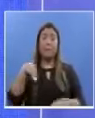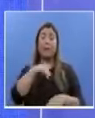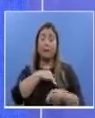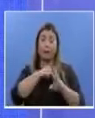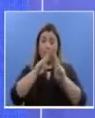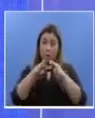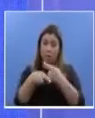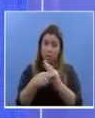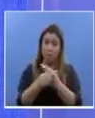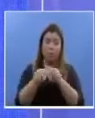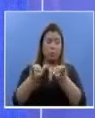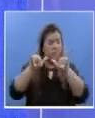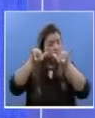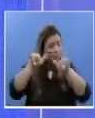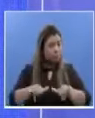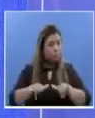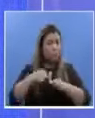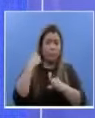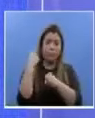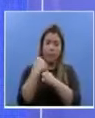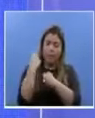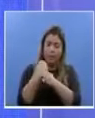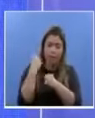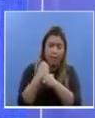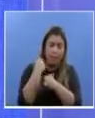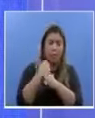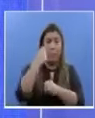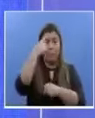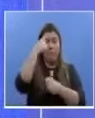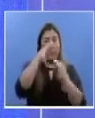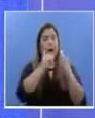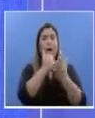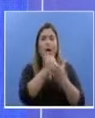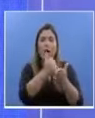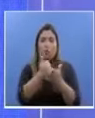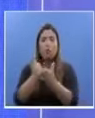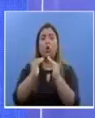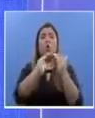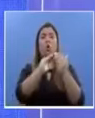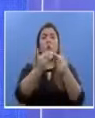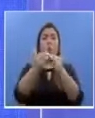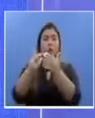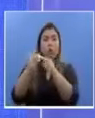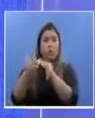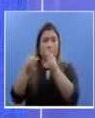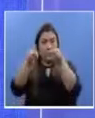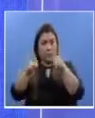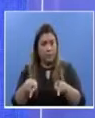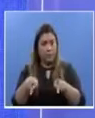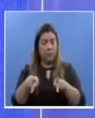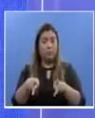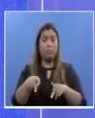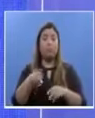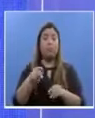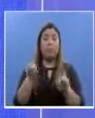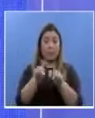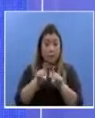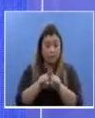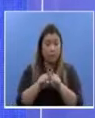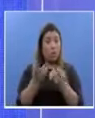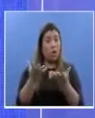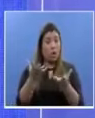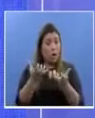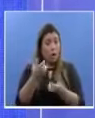de Salud se mantiene trabajando por la comunidad. Además, queremos recordarle